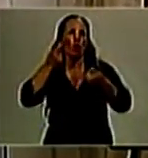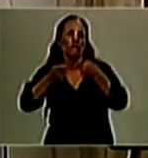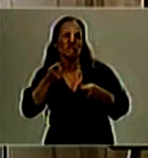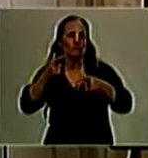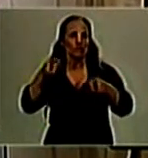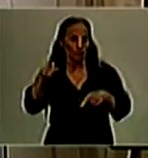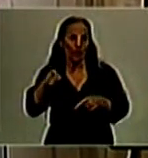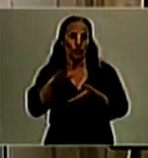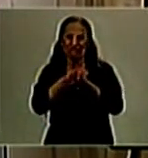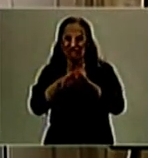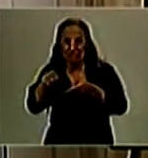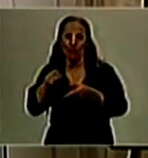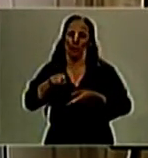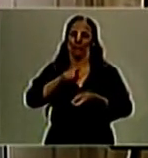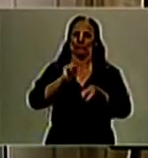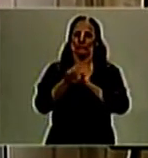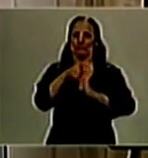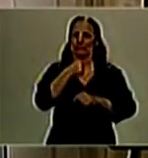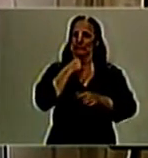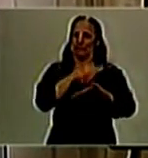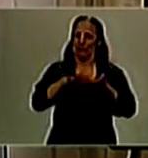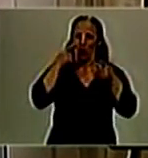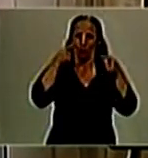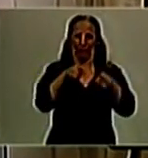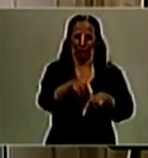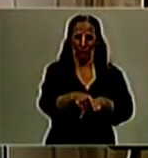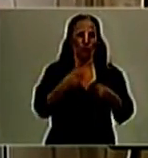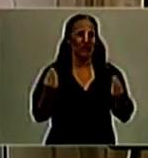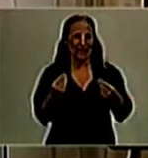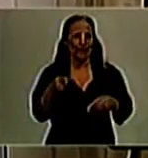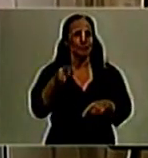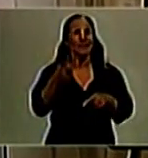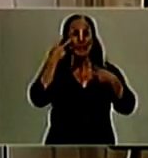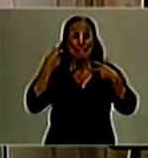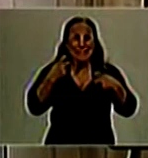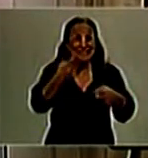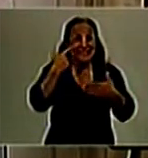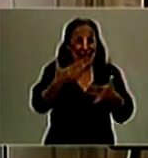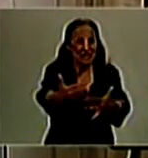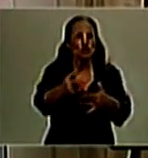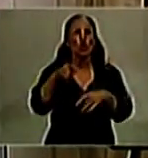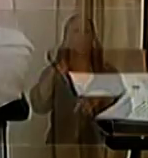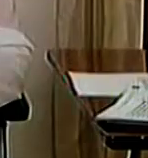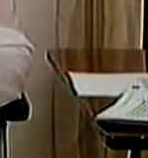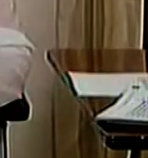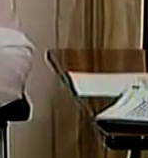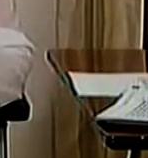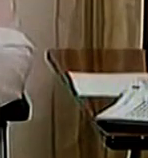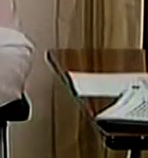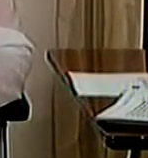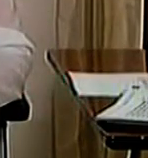de inteligencia internos solo quedarán limitadas a la investigación en materia de delitos